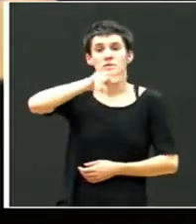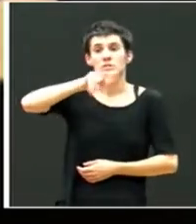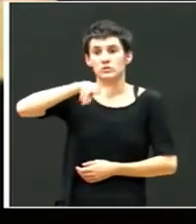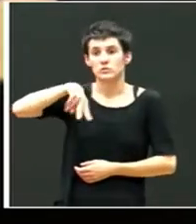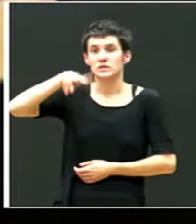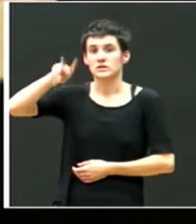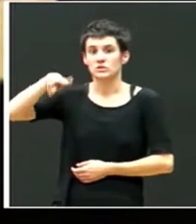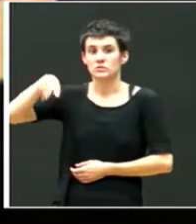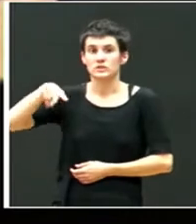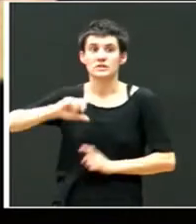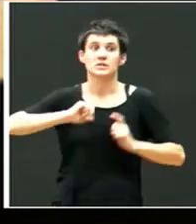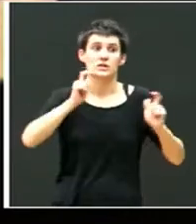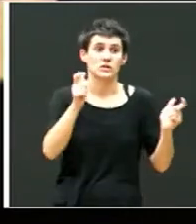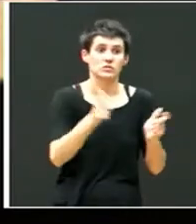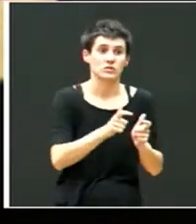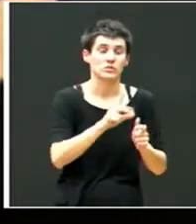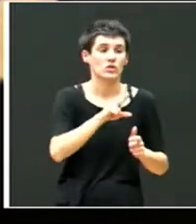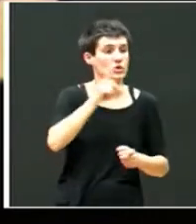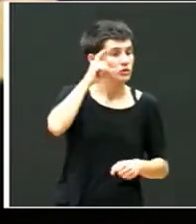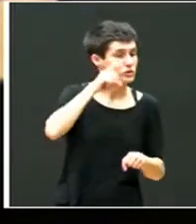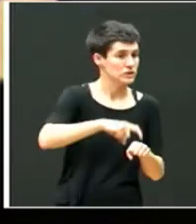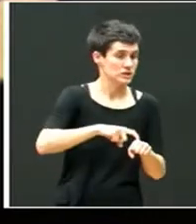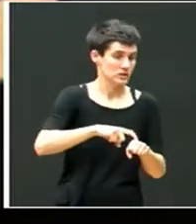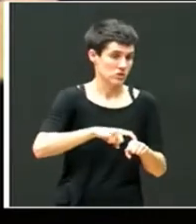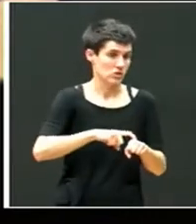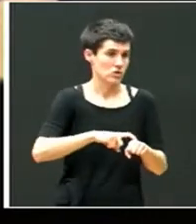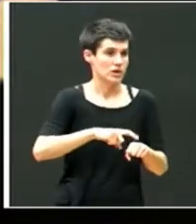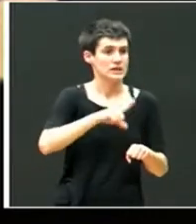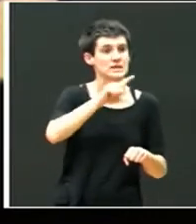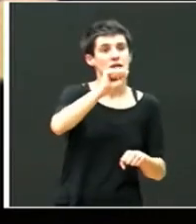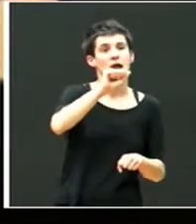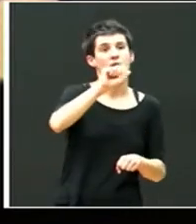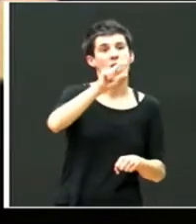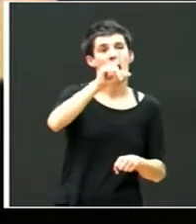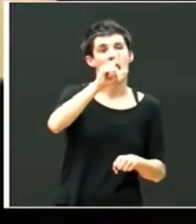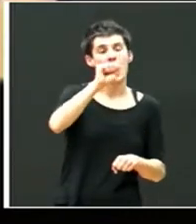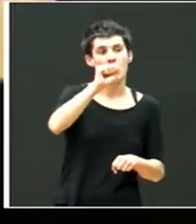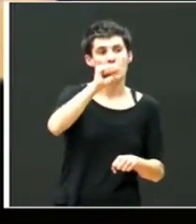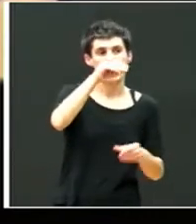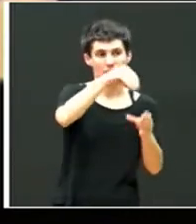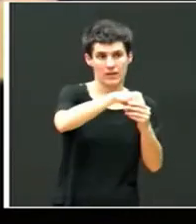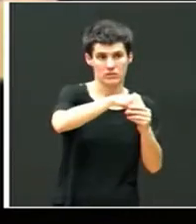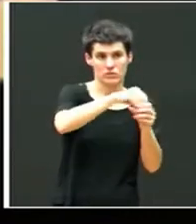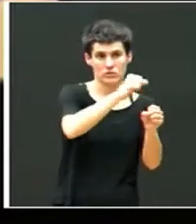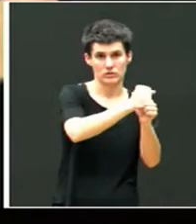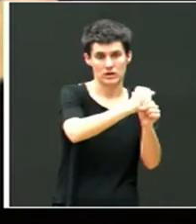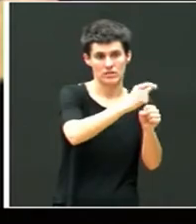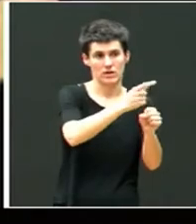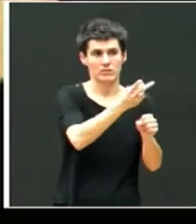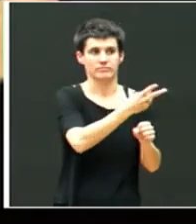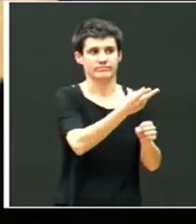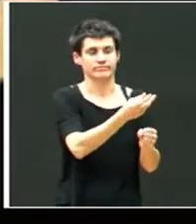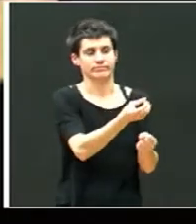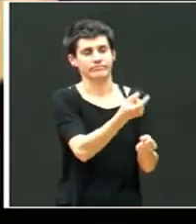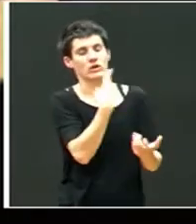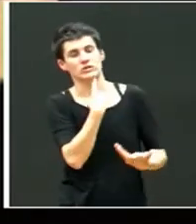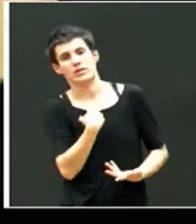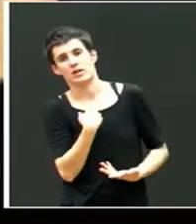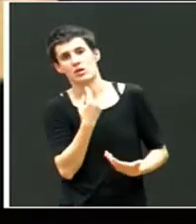que es en Guipúzcoa, y ellos nos decían un poco el nivel